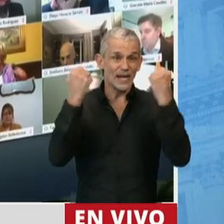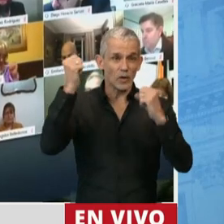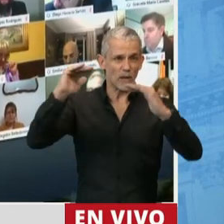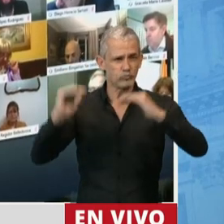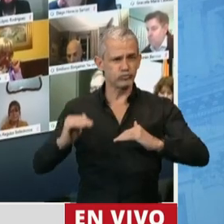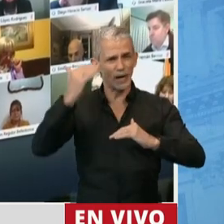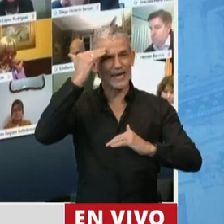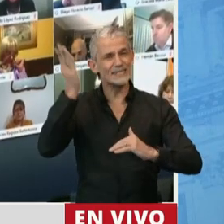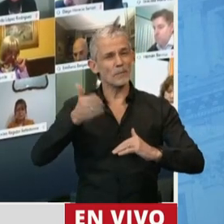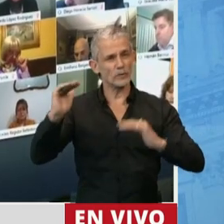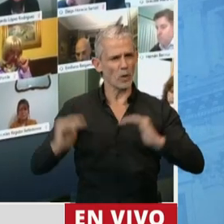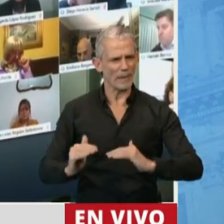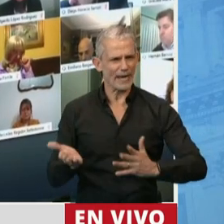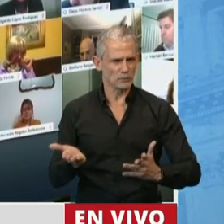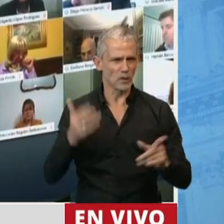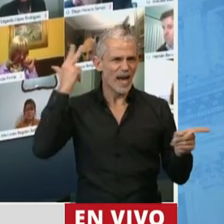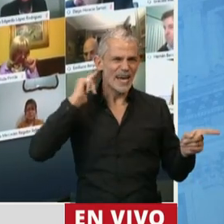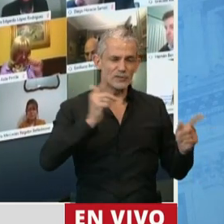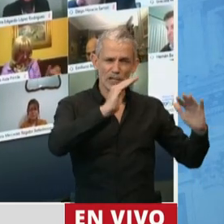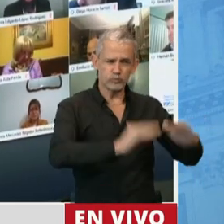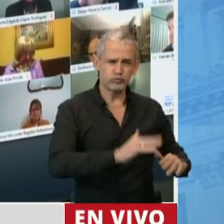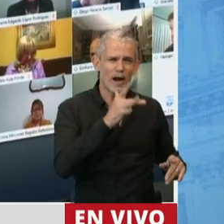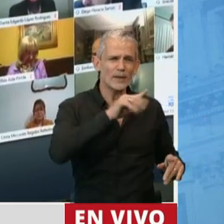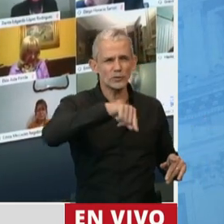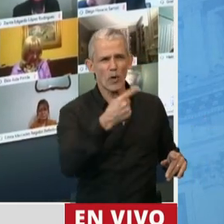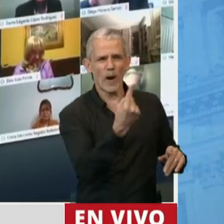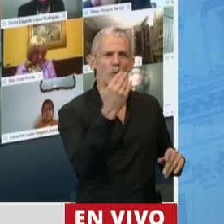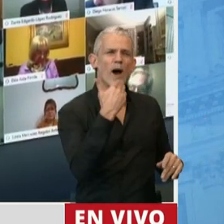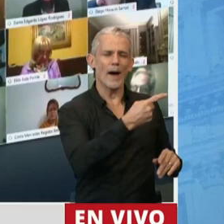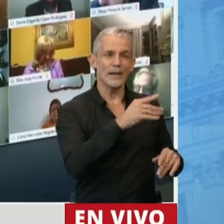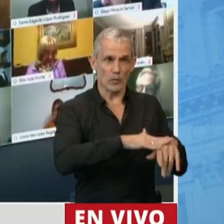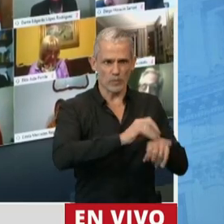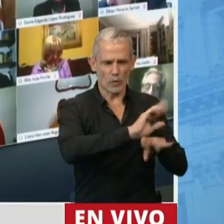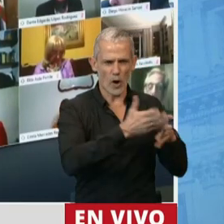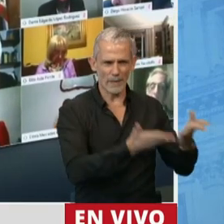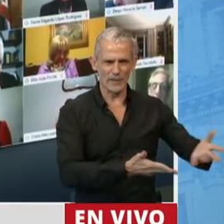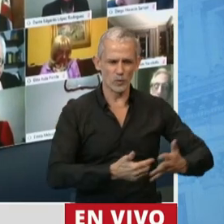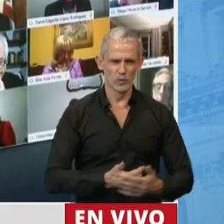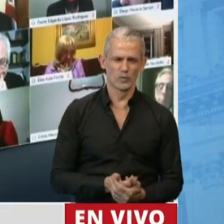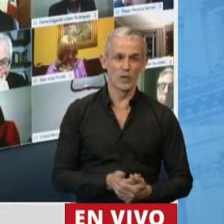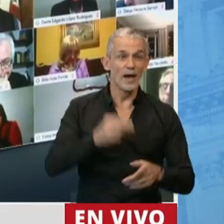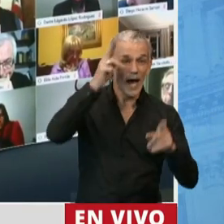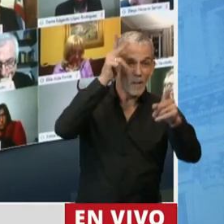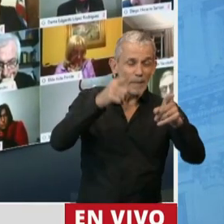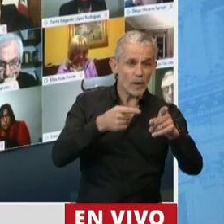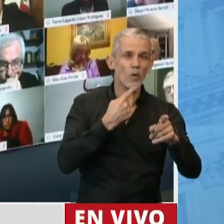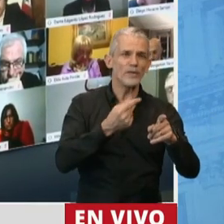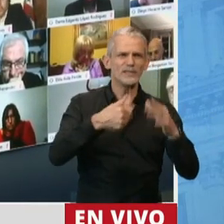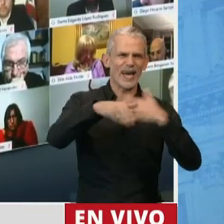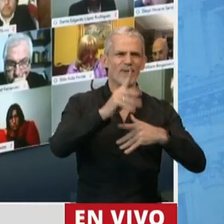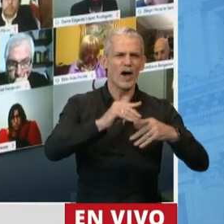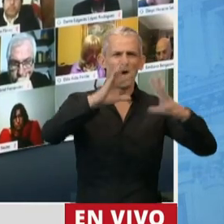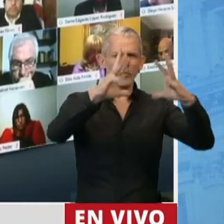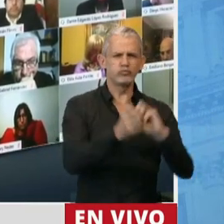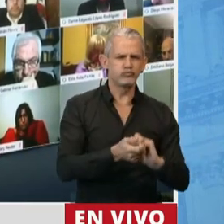% en abril la economía de Chile se desplomó 14,1 en abril por la pandemia del coronavirus Perú adelanta que sufrirá la mayor